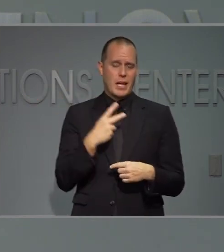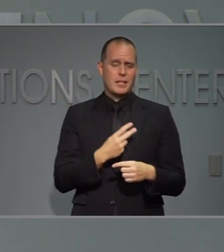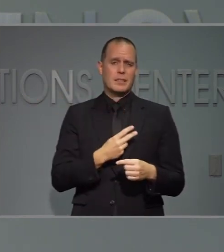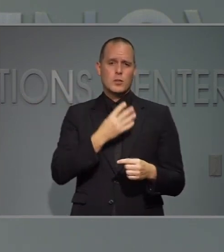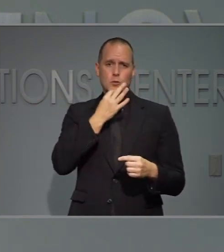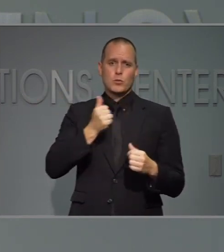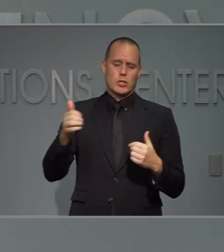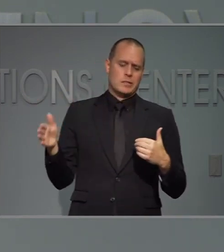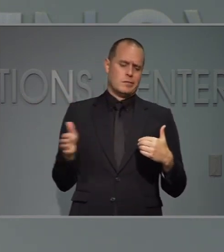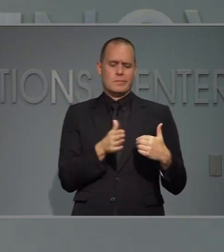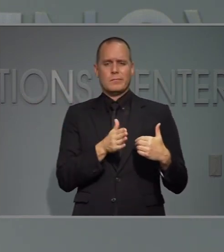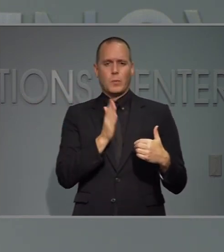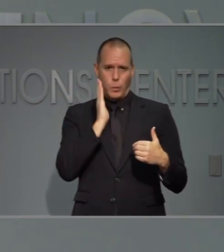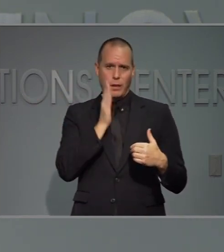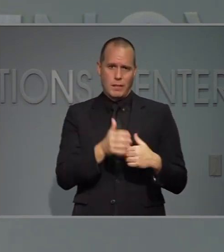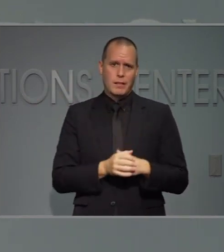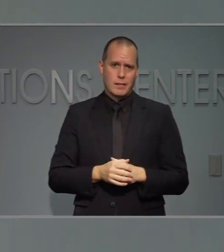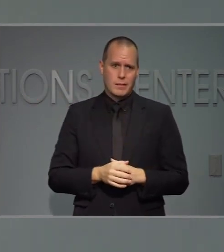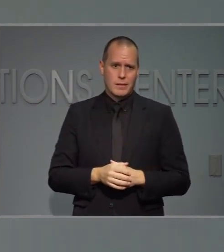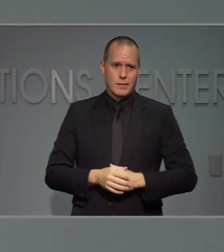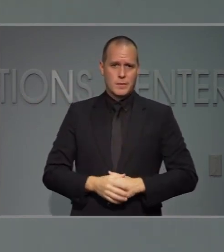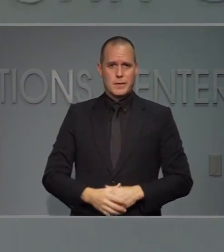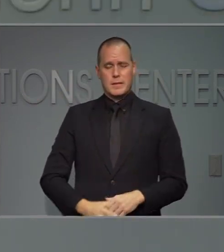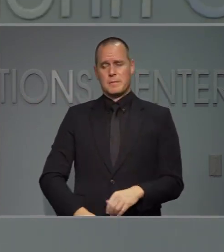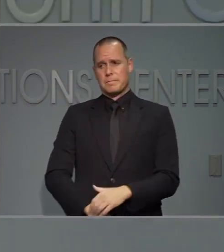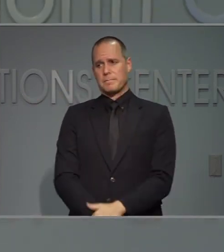resultados en dos o tres días más rápido.